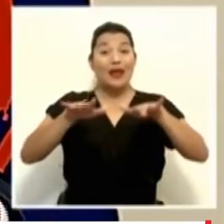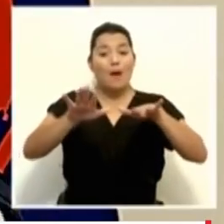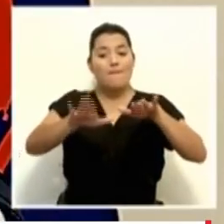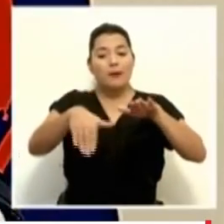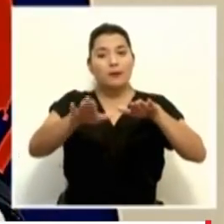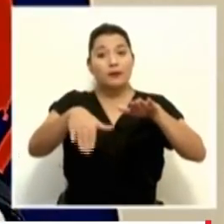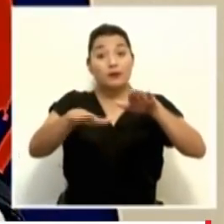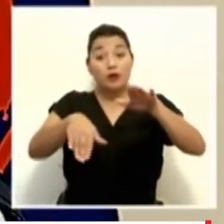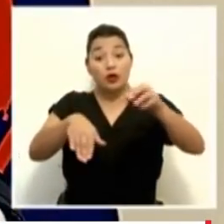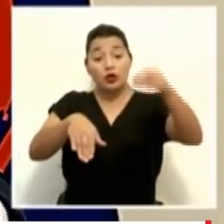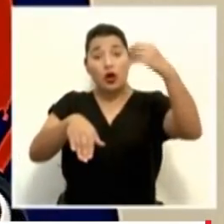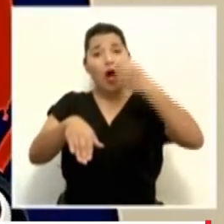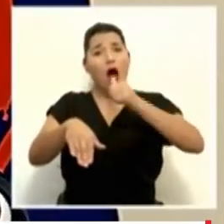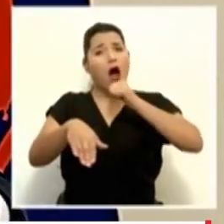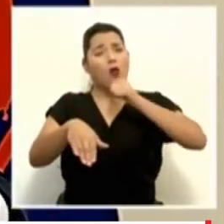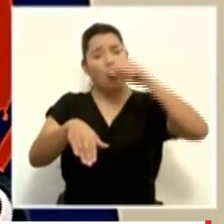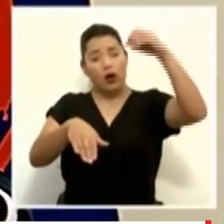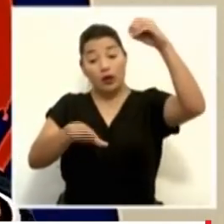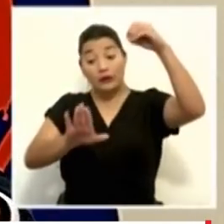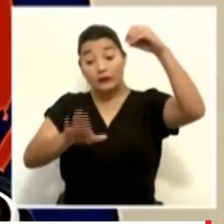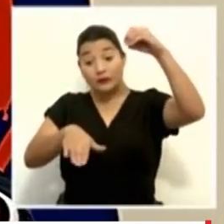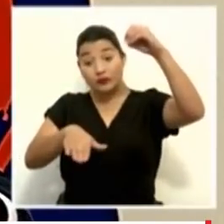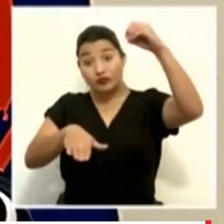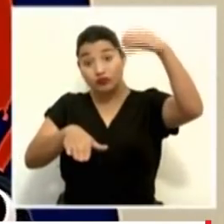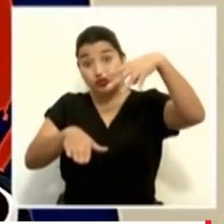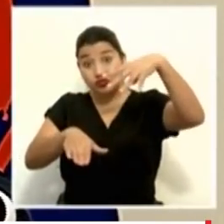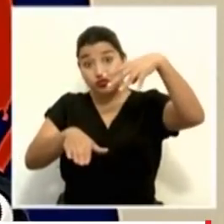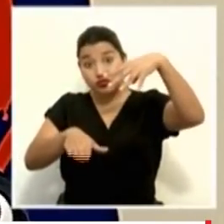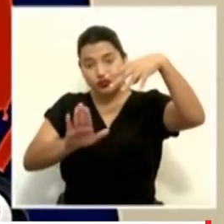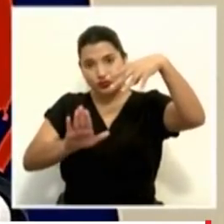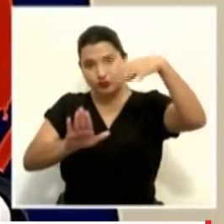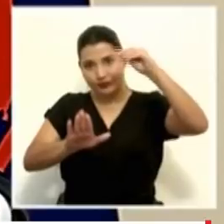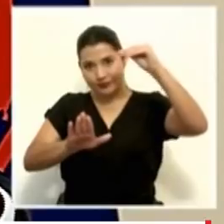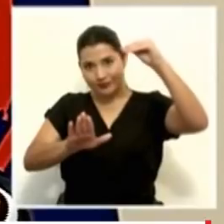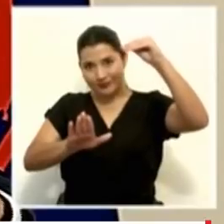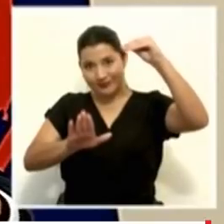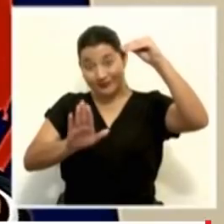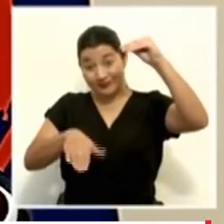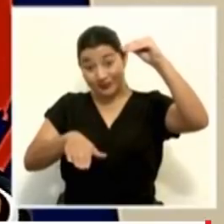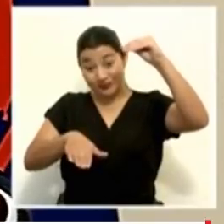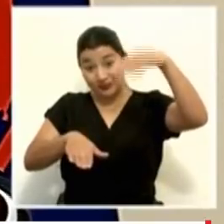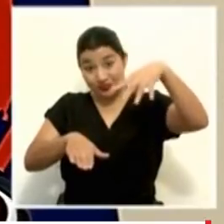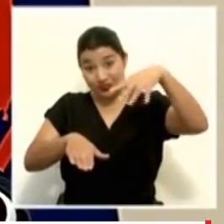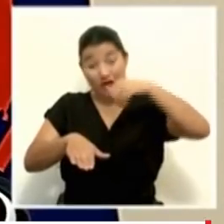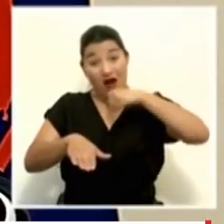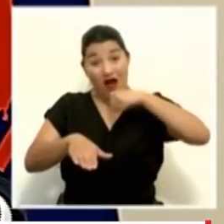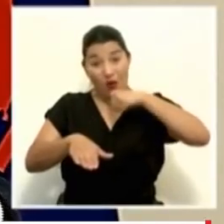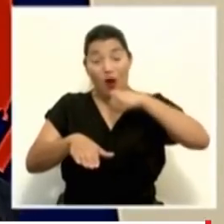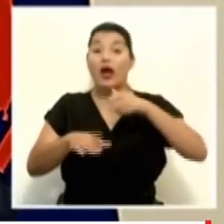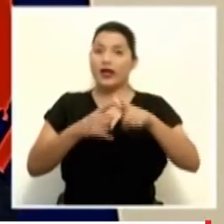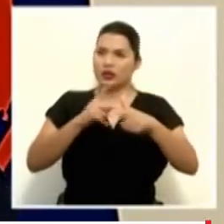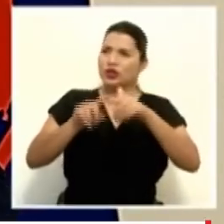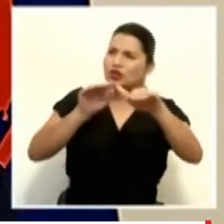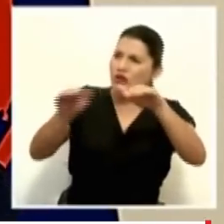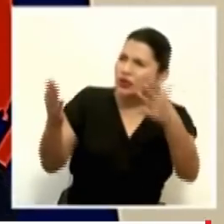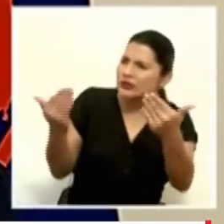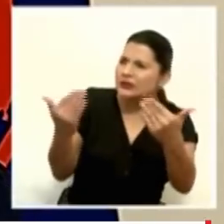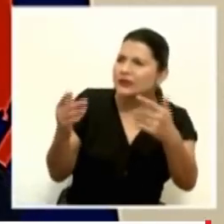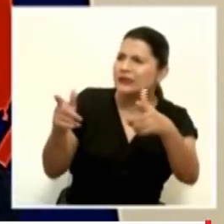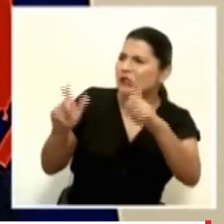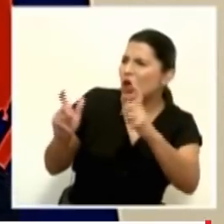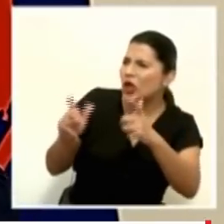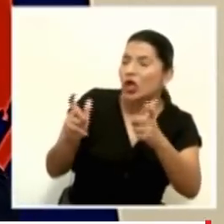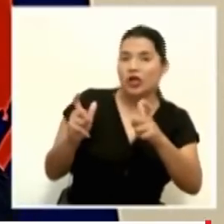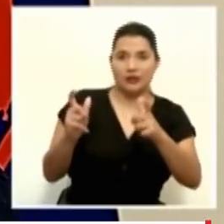en ocho e-bais. La comunidad reaccionó y al final donaron once lavatorios de pedal para que la gente se pudiera